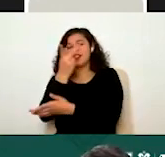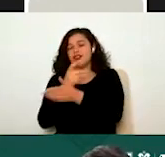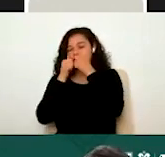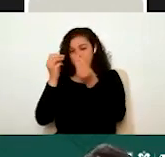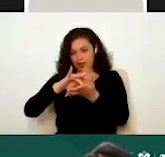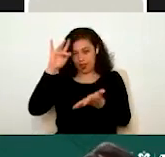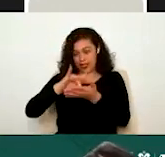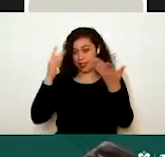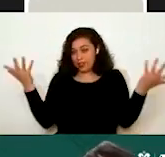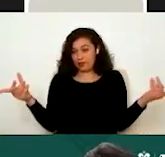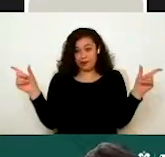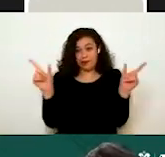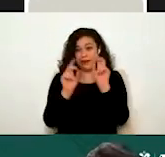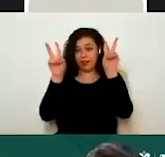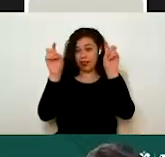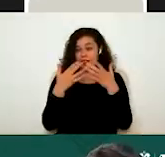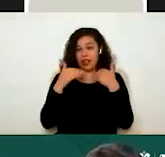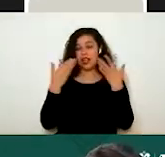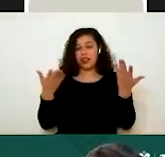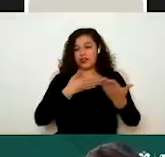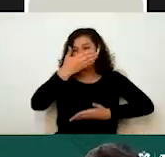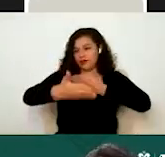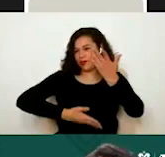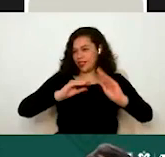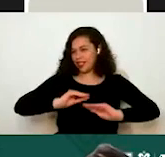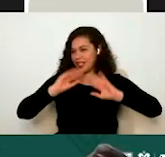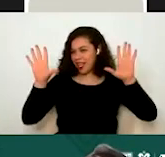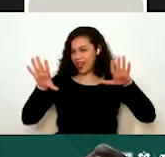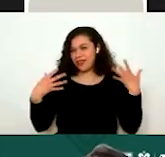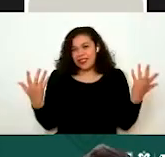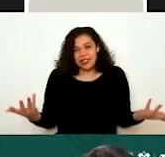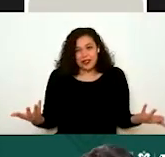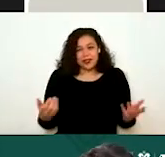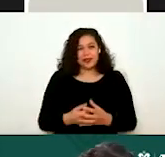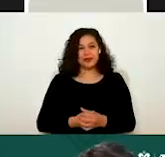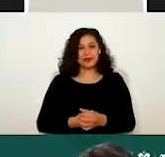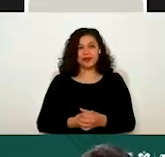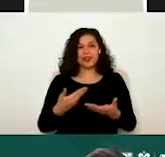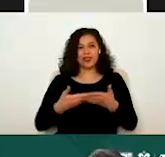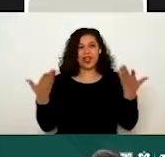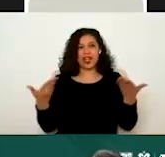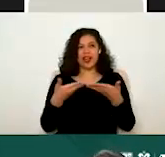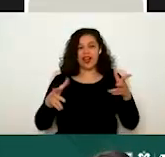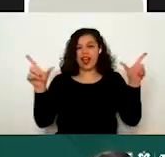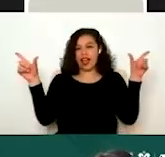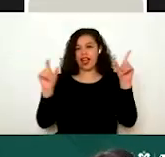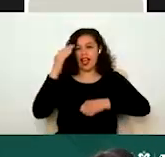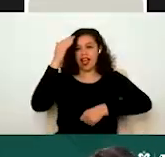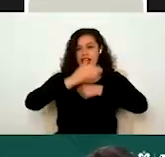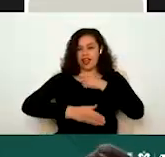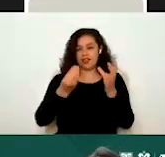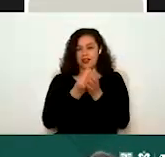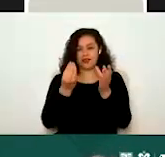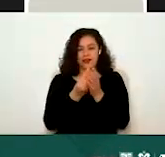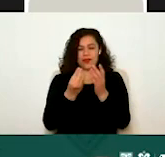gracias sin mayor tema quedamos a sus órdenes por supuesto y doy formalmente por concluido este curso